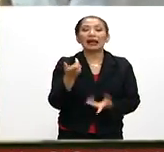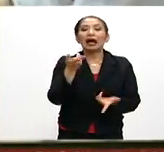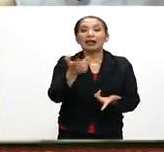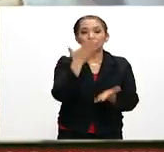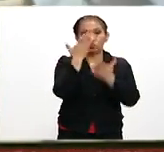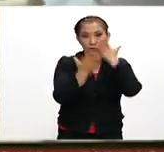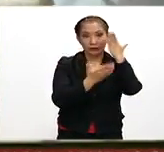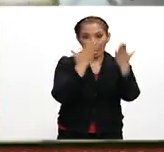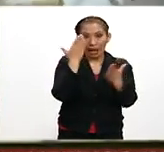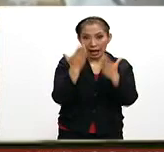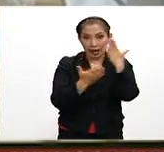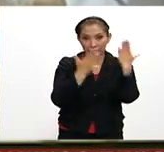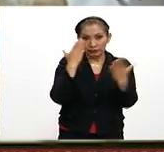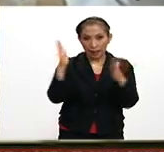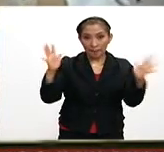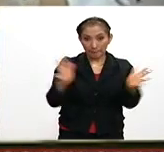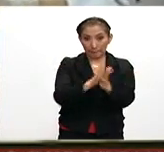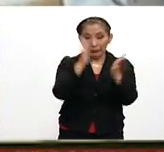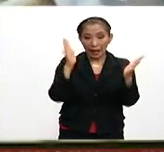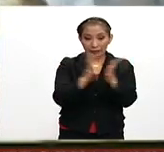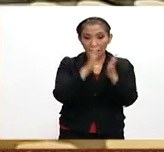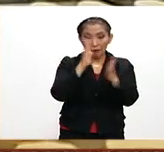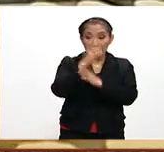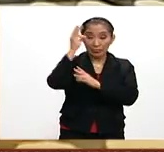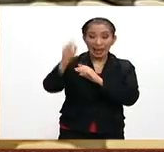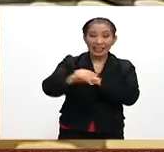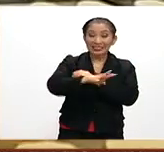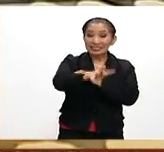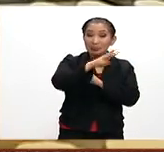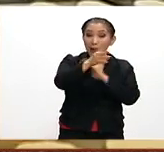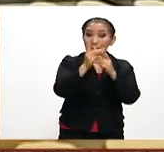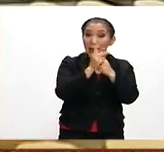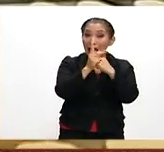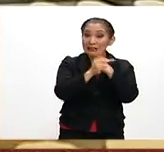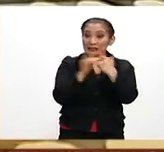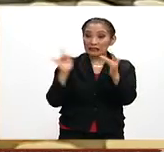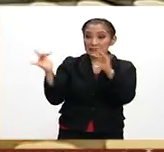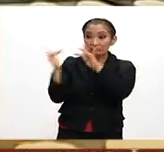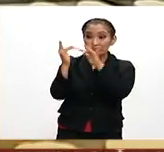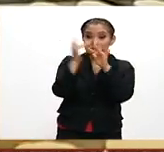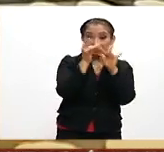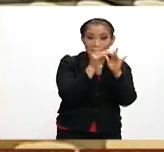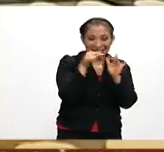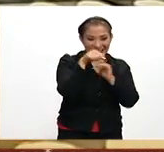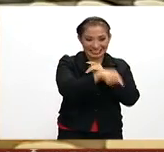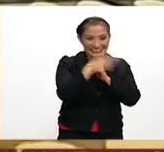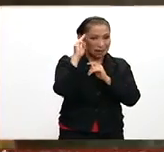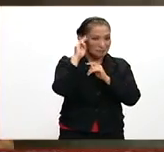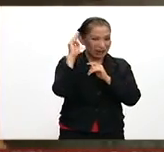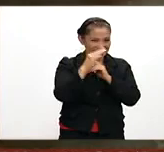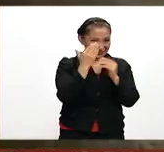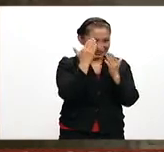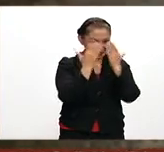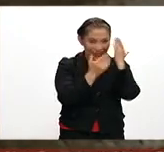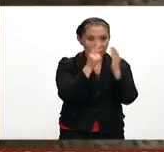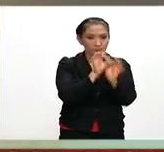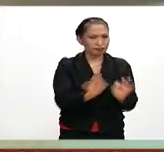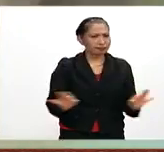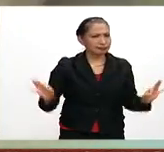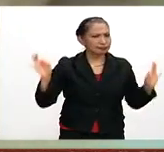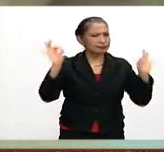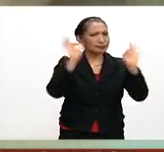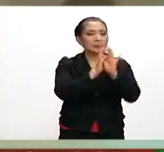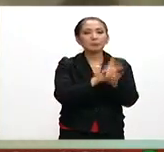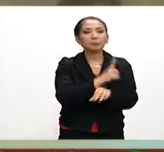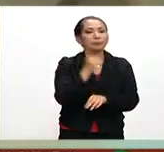estudiantes que están participando alrededor de 19 países. Esta maestría es muy importante